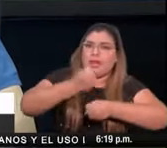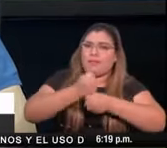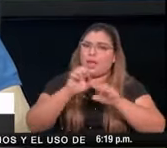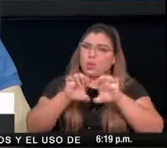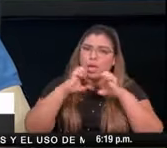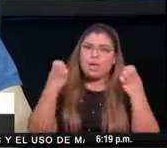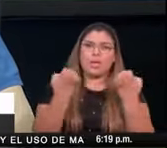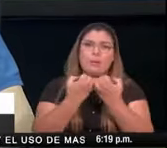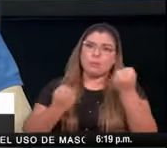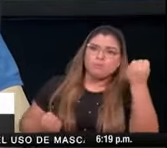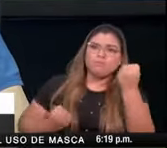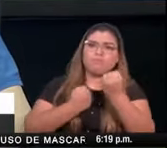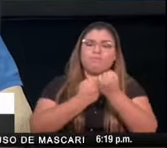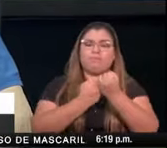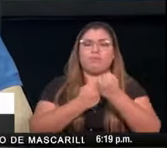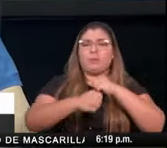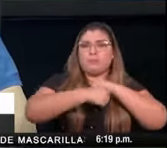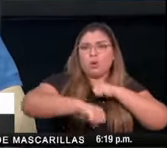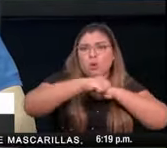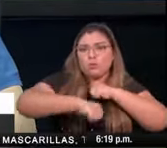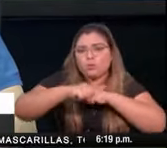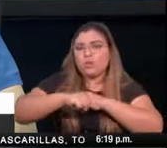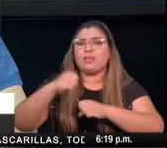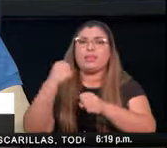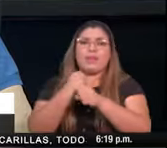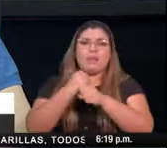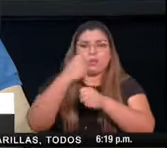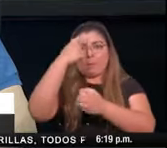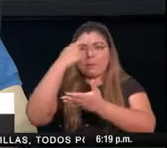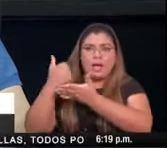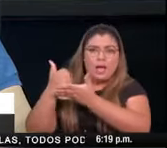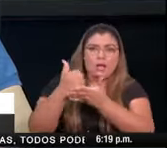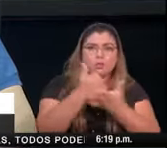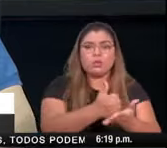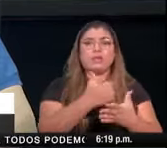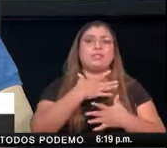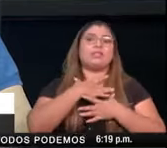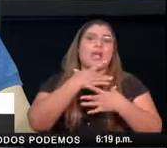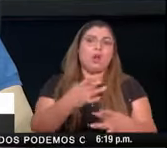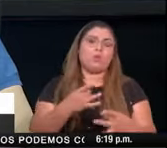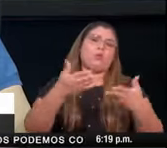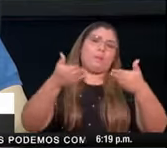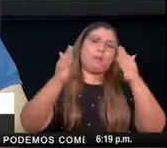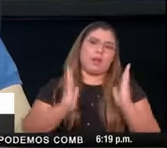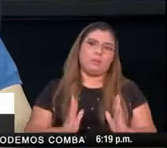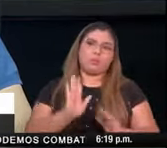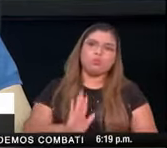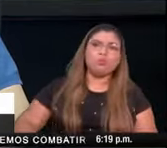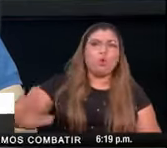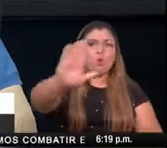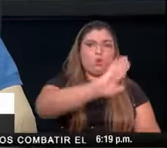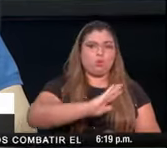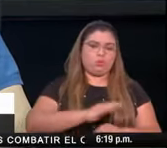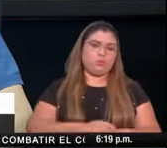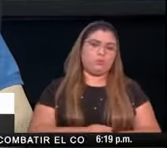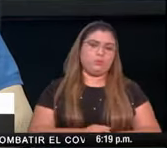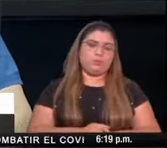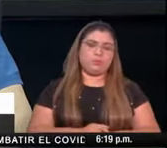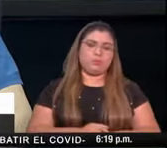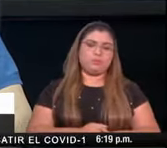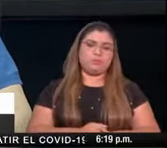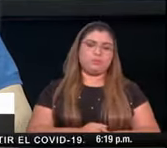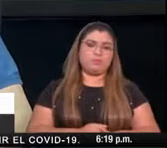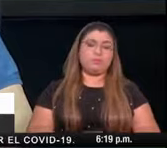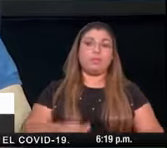como ciudadanos conscientes están trabajando en pro de la salud panameña todos mantienen